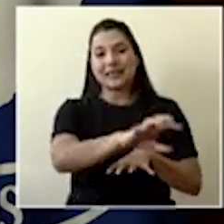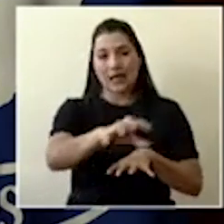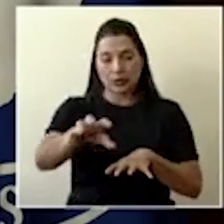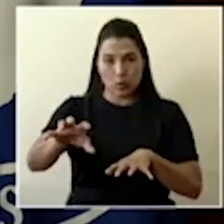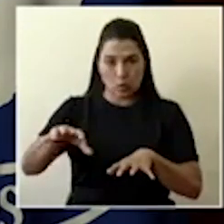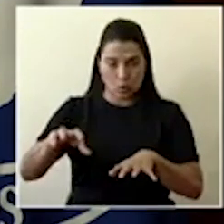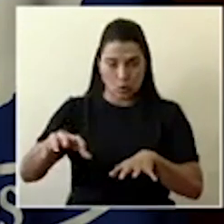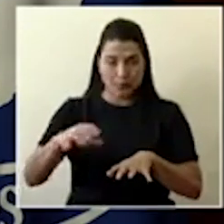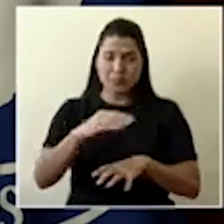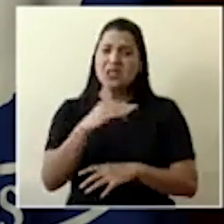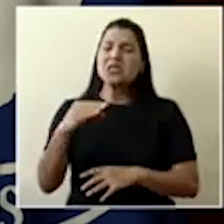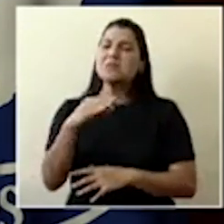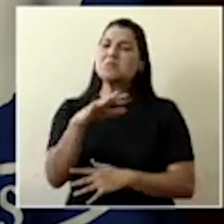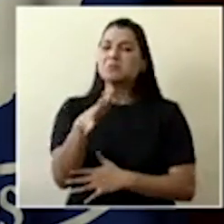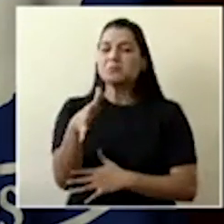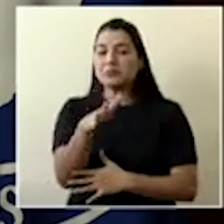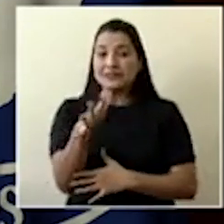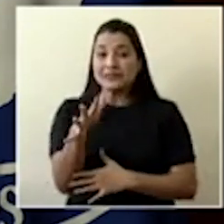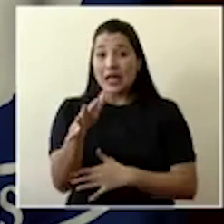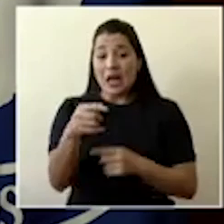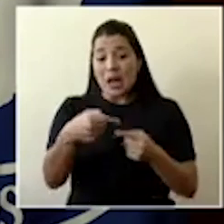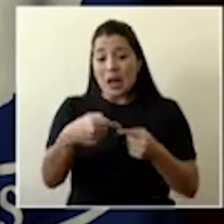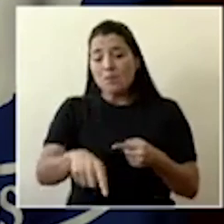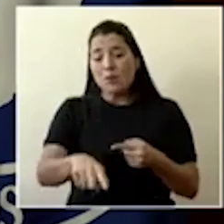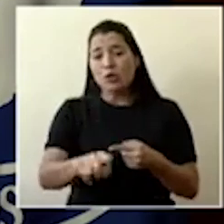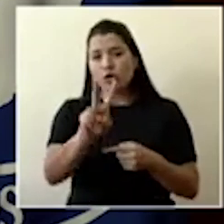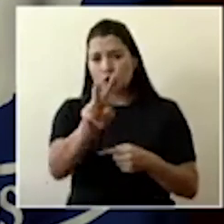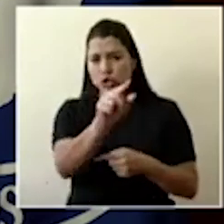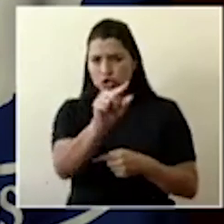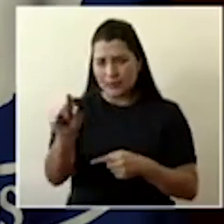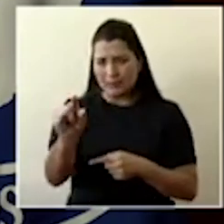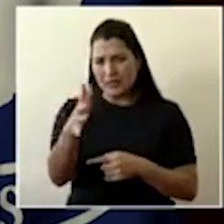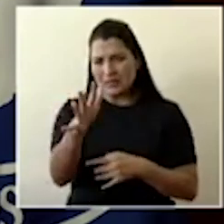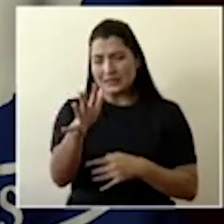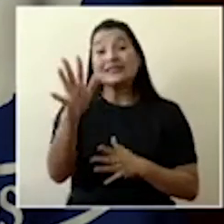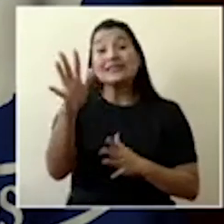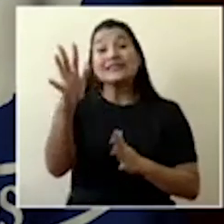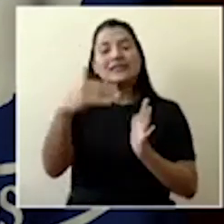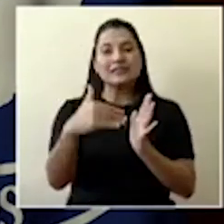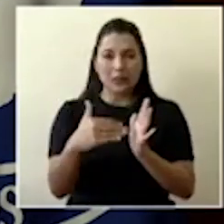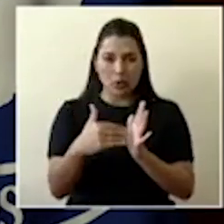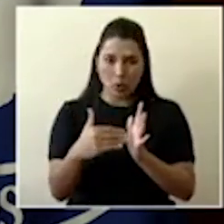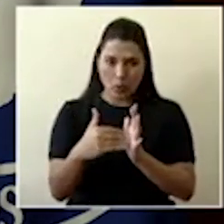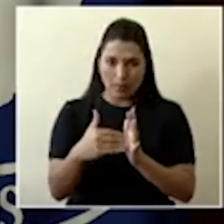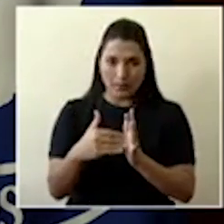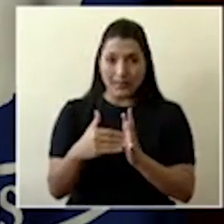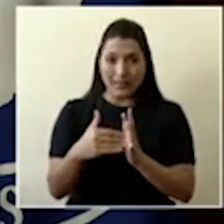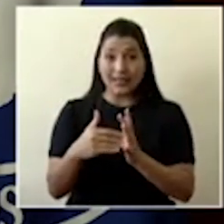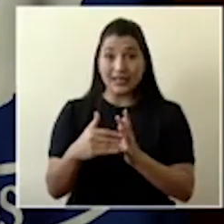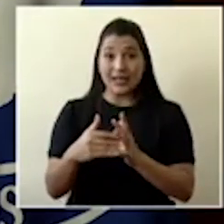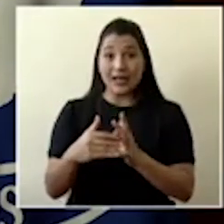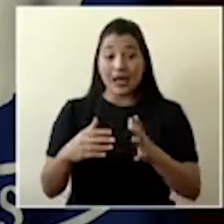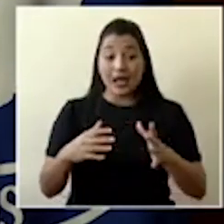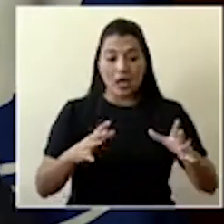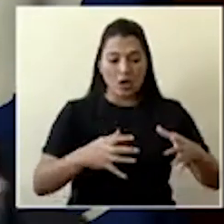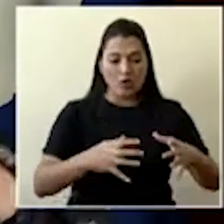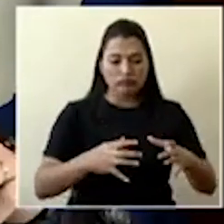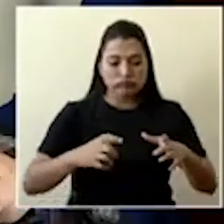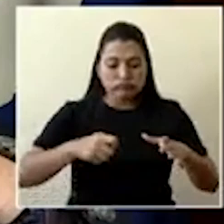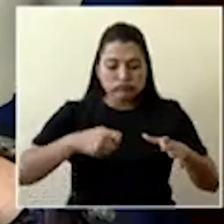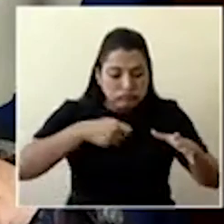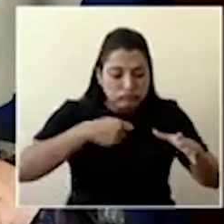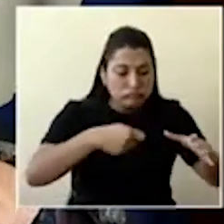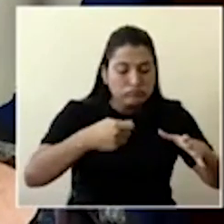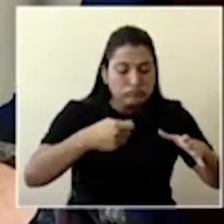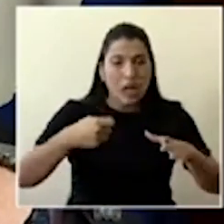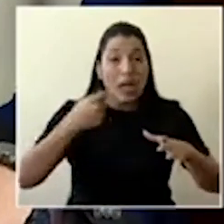aproximadamente en las próximas dos semanas unas 5.000 raciones de alimento para población indígena en condición